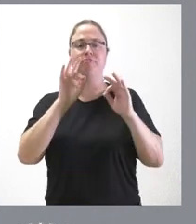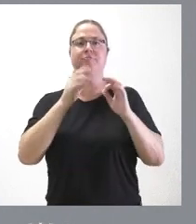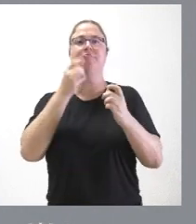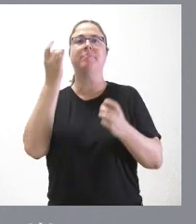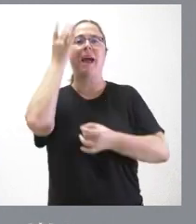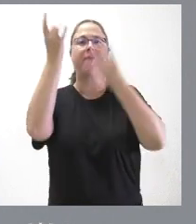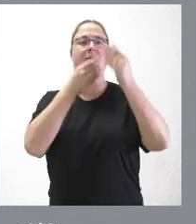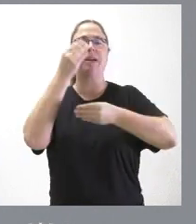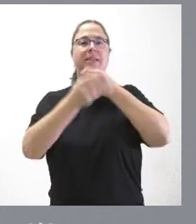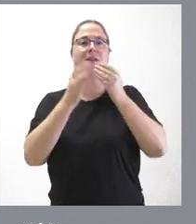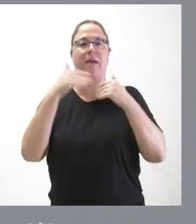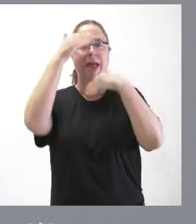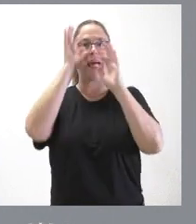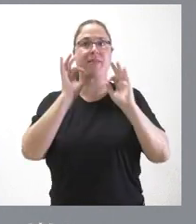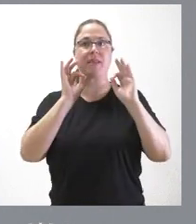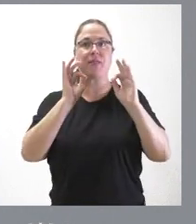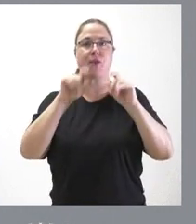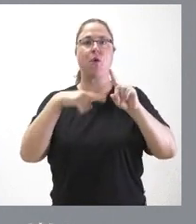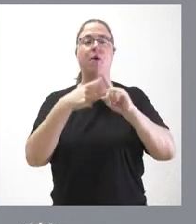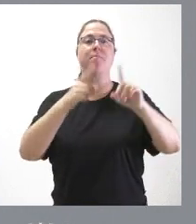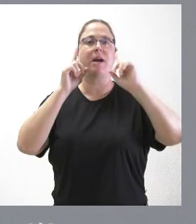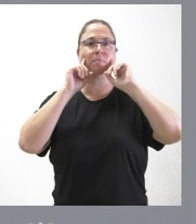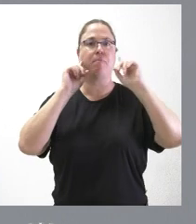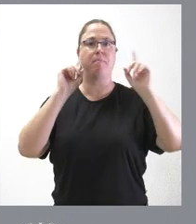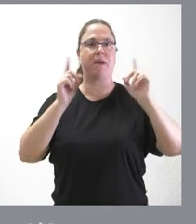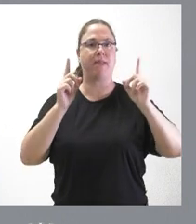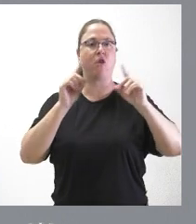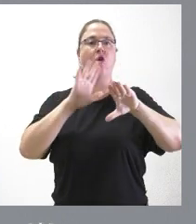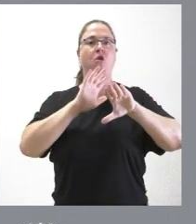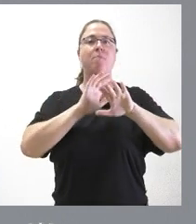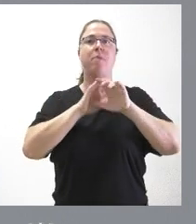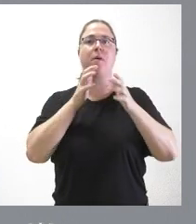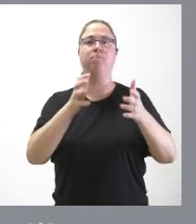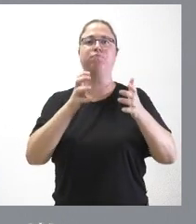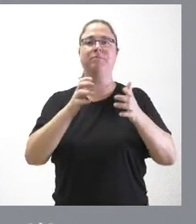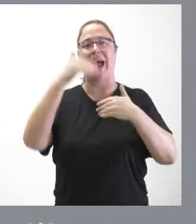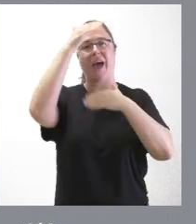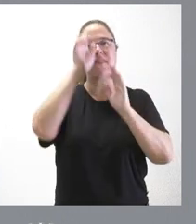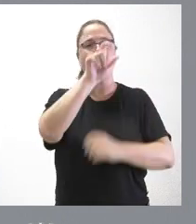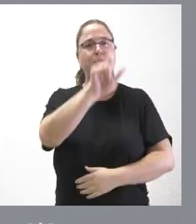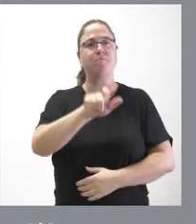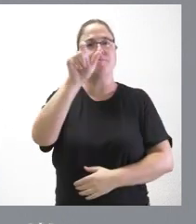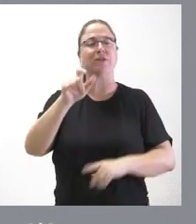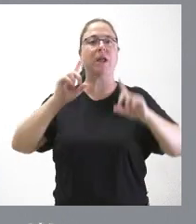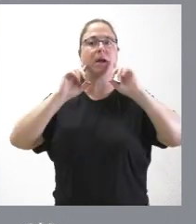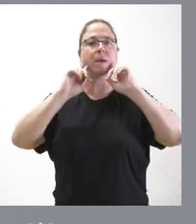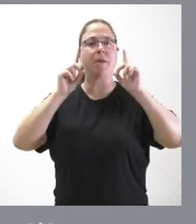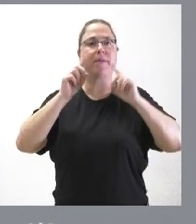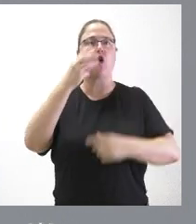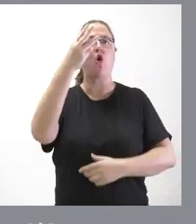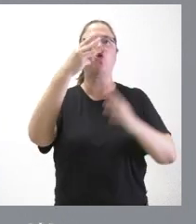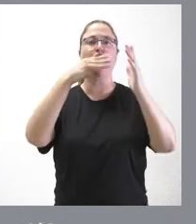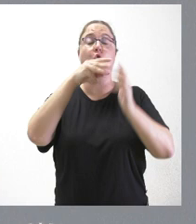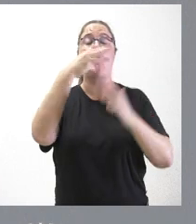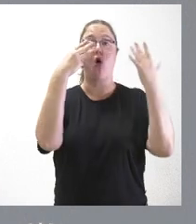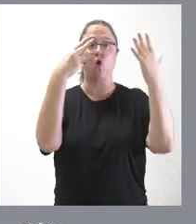de atención y prevención a beneficiarios se atendió en materia de prevención a más de 8.000 personas.